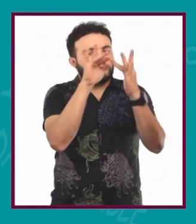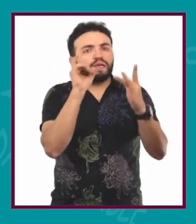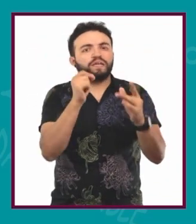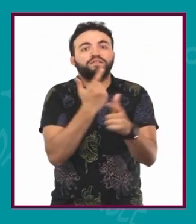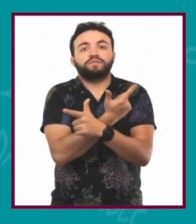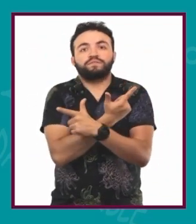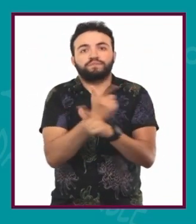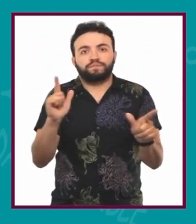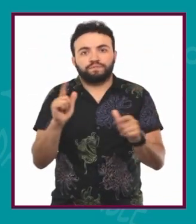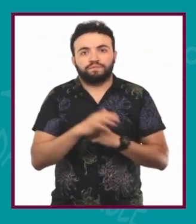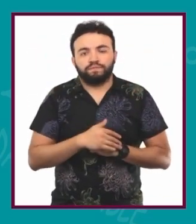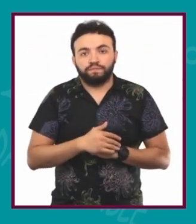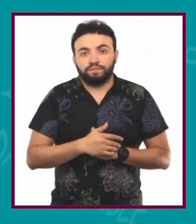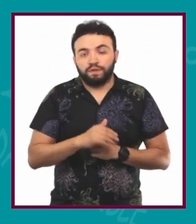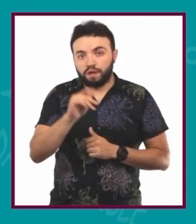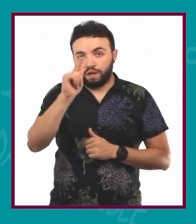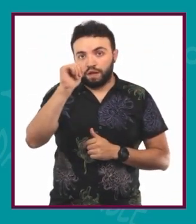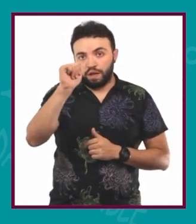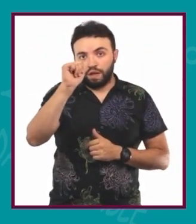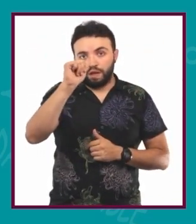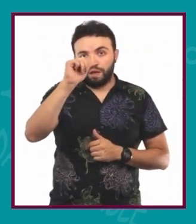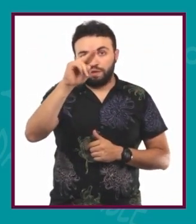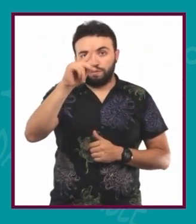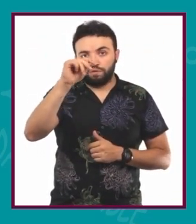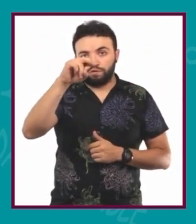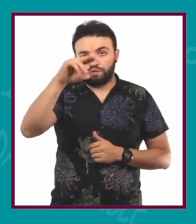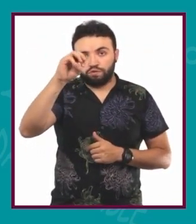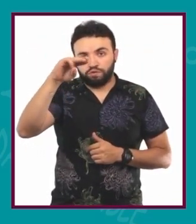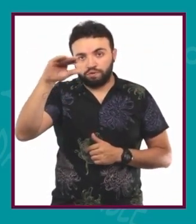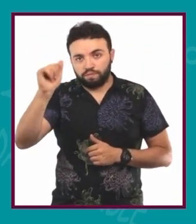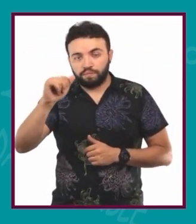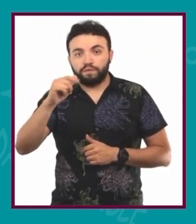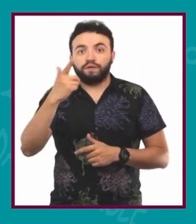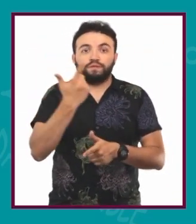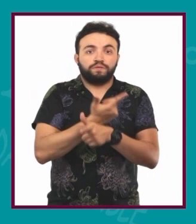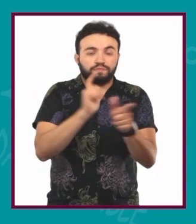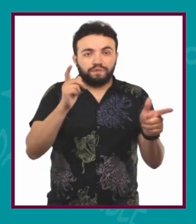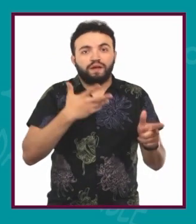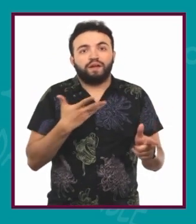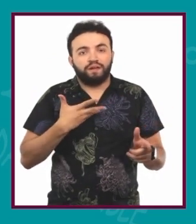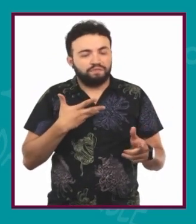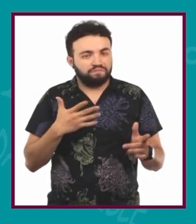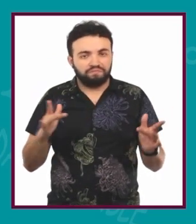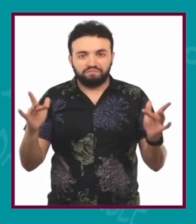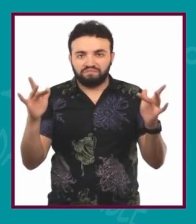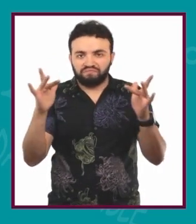la libertad. Autonomía y libertad están estrechamente ligados.